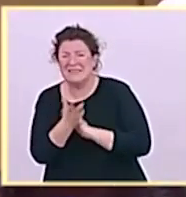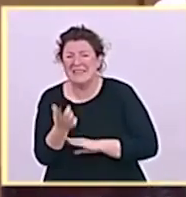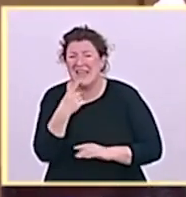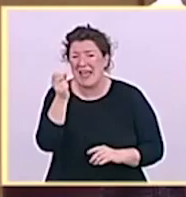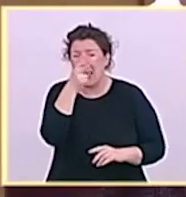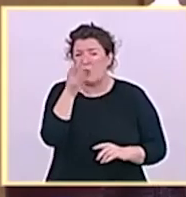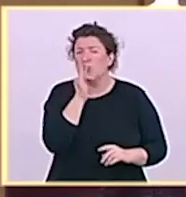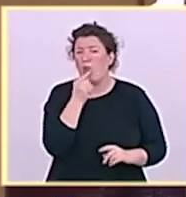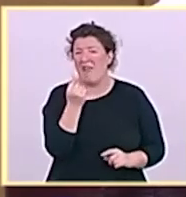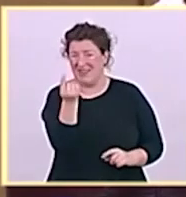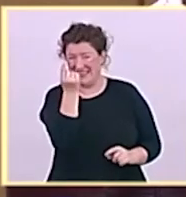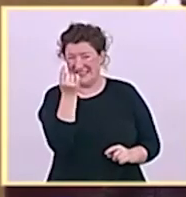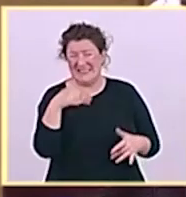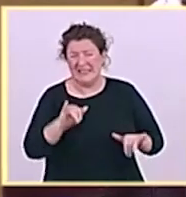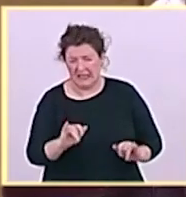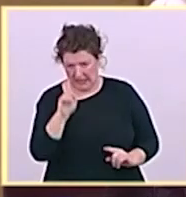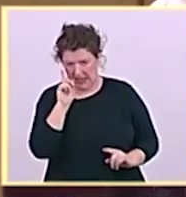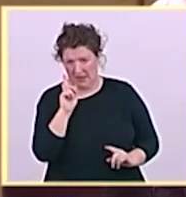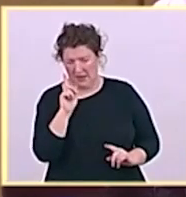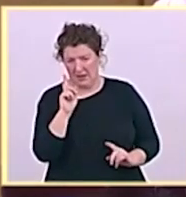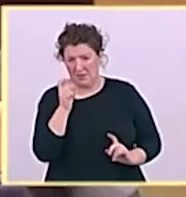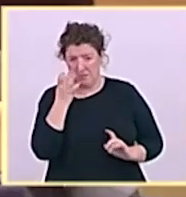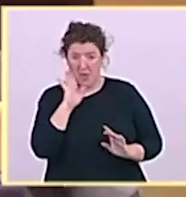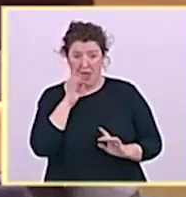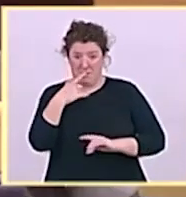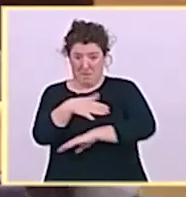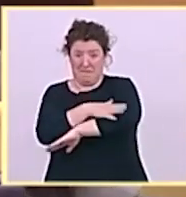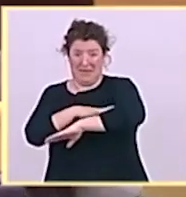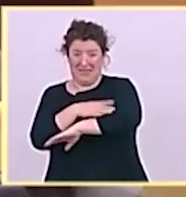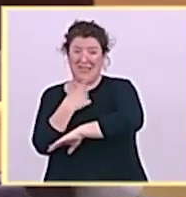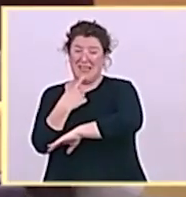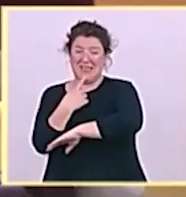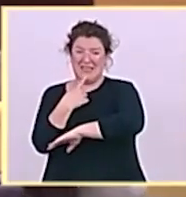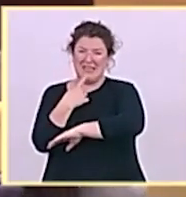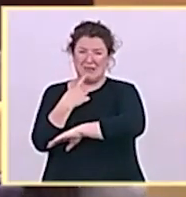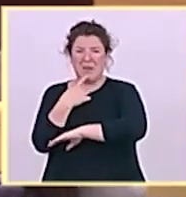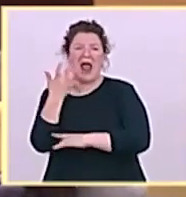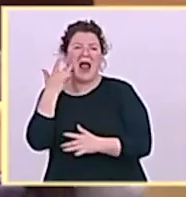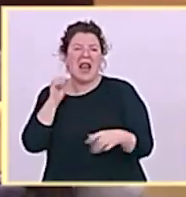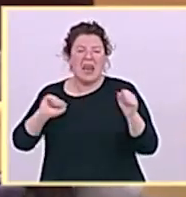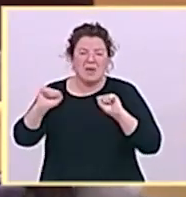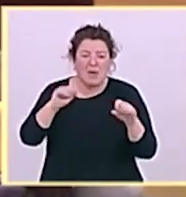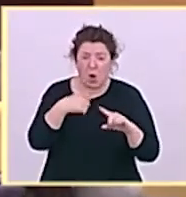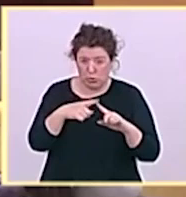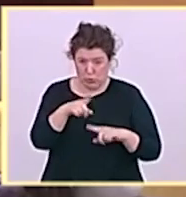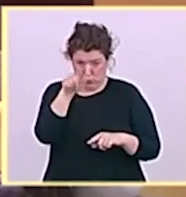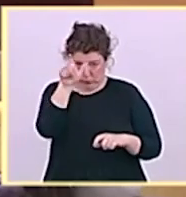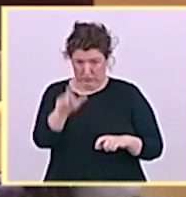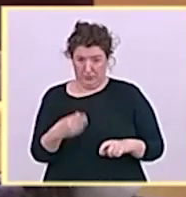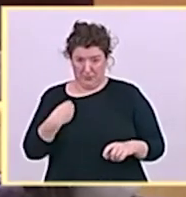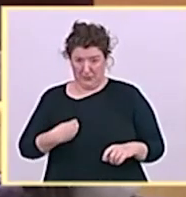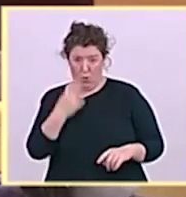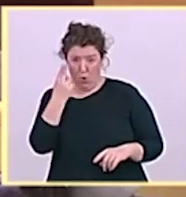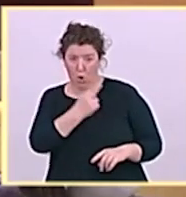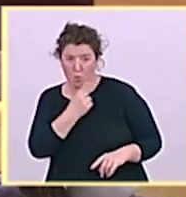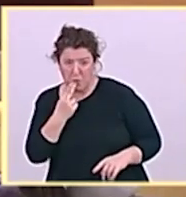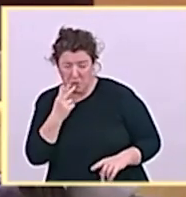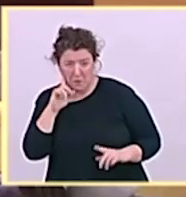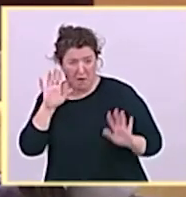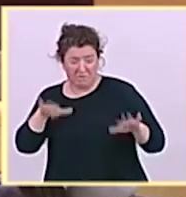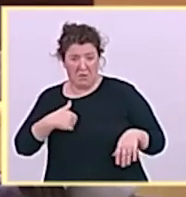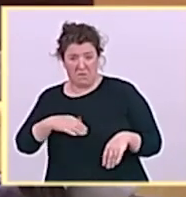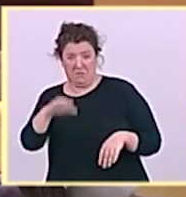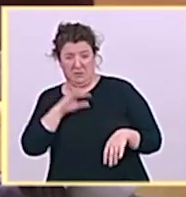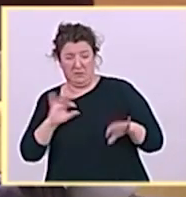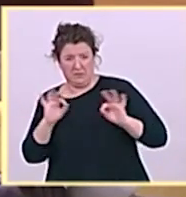comprometió para la limpieza y otros gastos derivados? Espero que no haga responsable a las administraciones locales, porque cuando las administraciones que son de